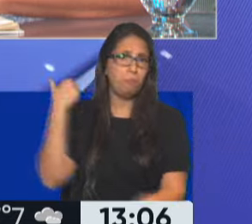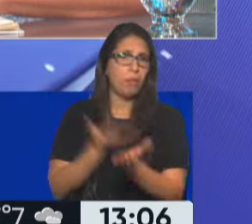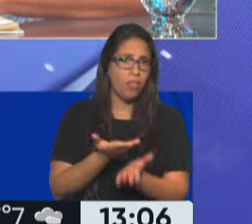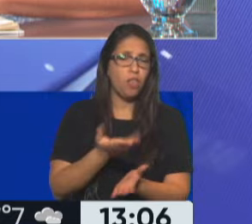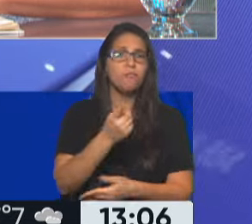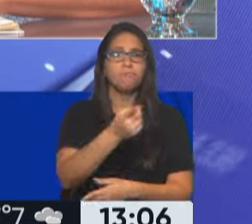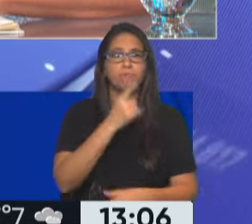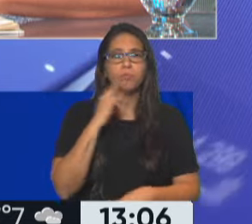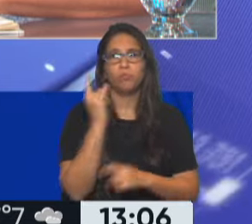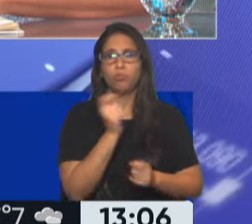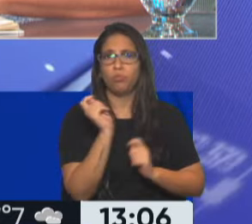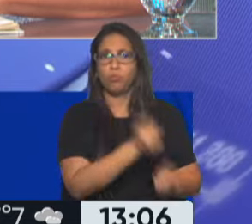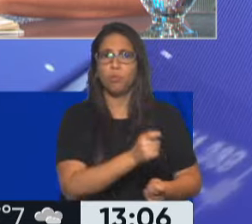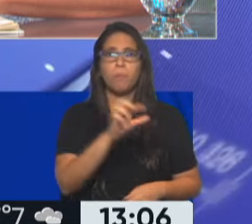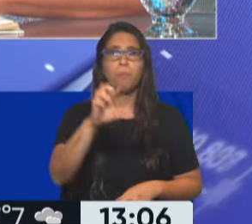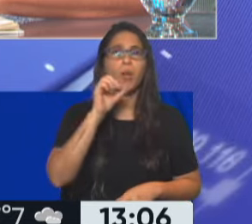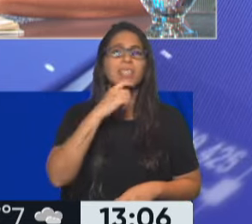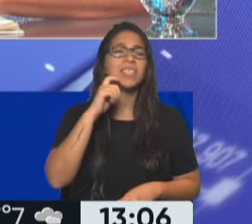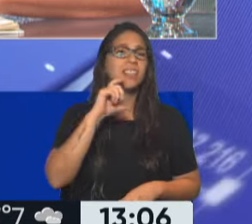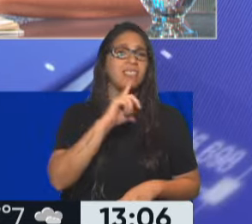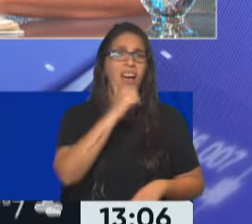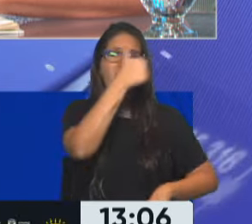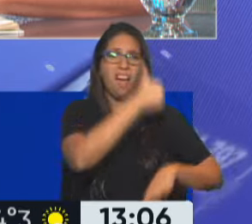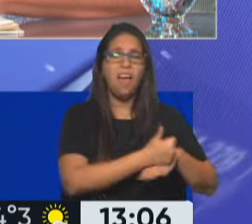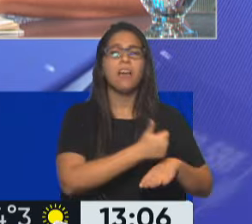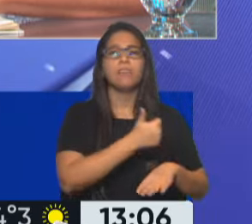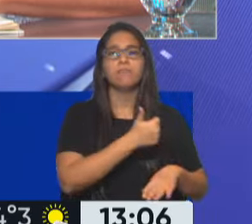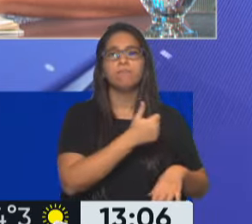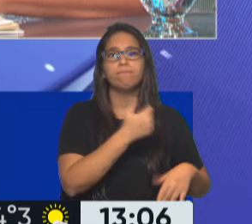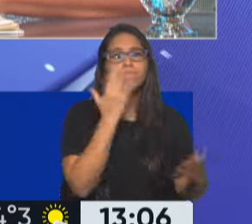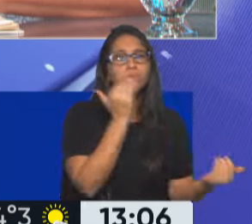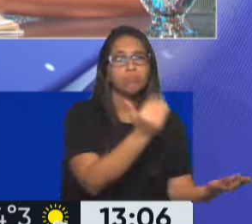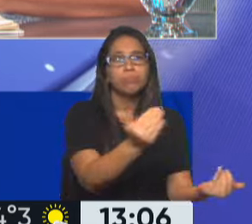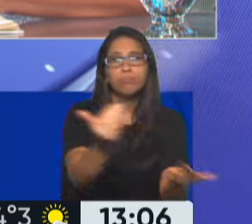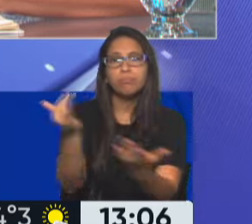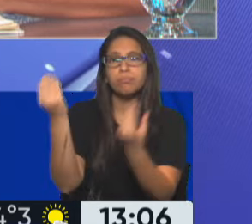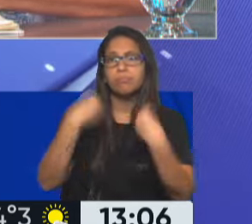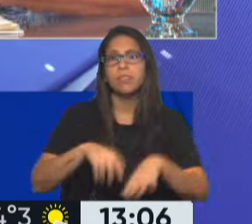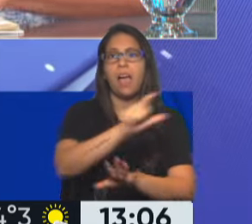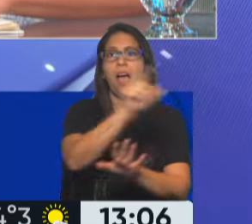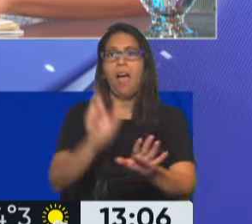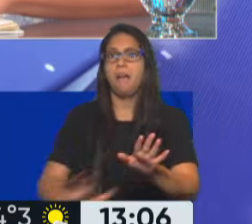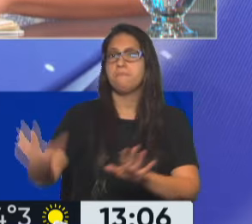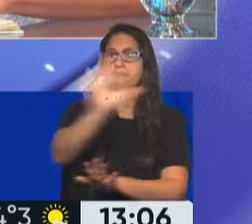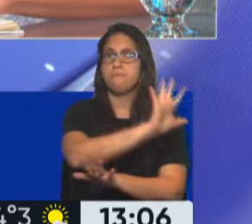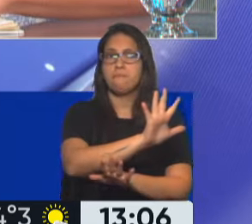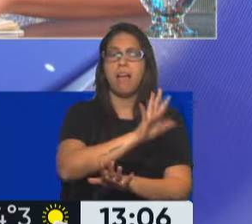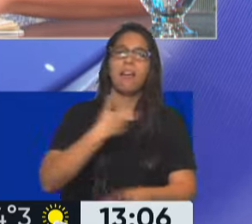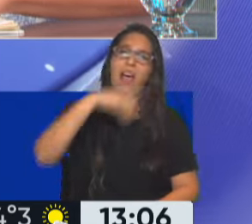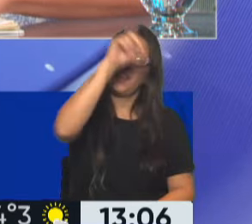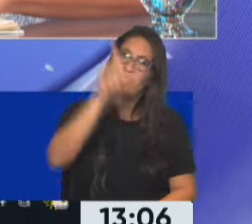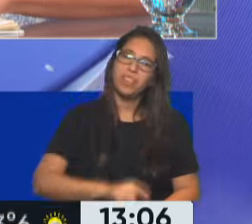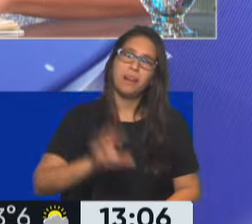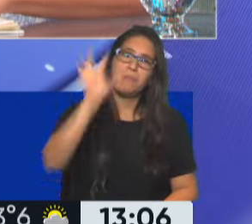adelante el fiscal Gerardo Policita en distintos puntos del conurbano bonaerense y el resto del país, a